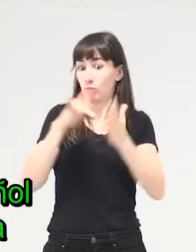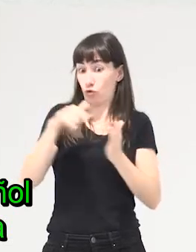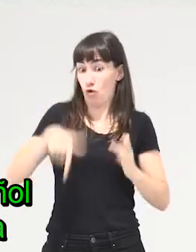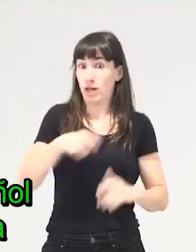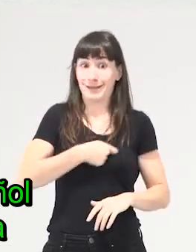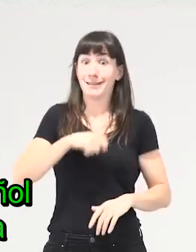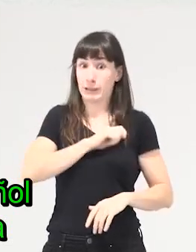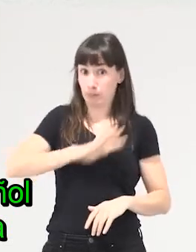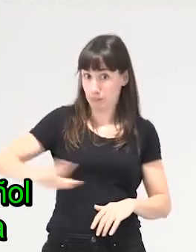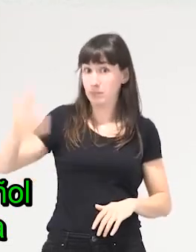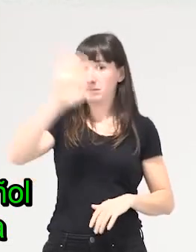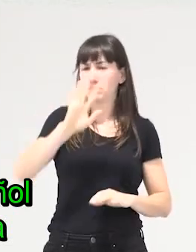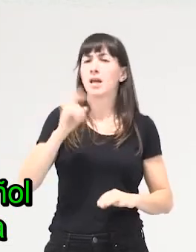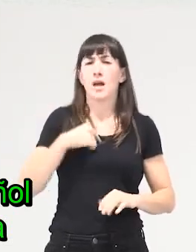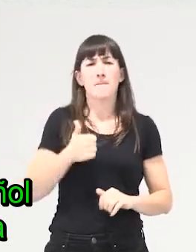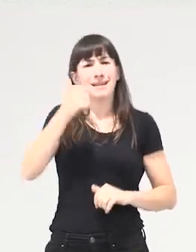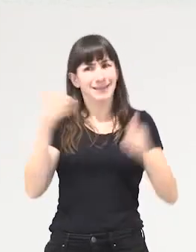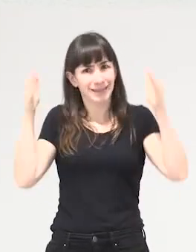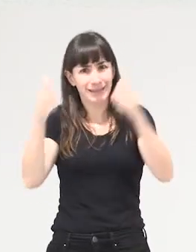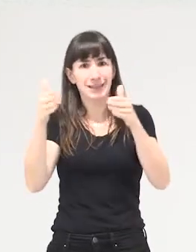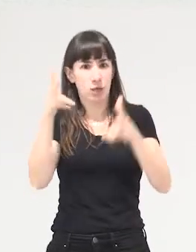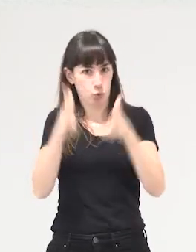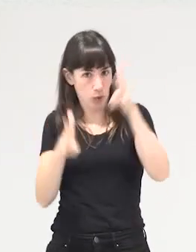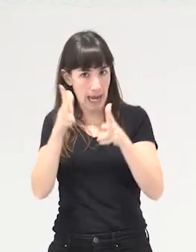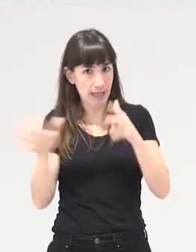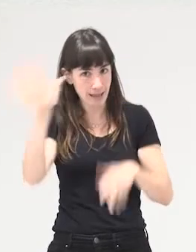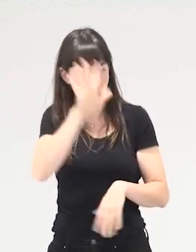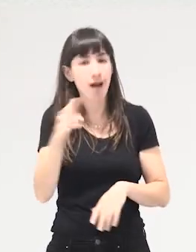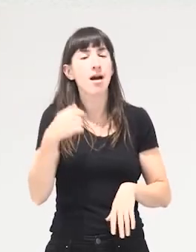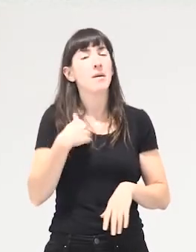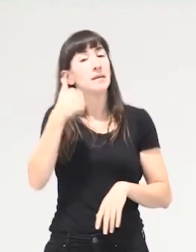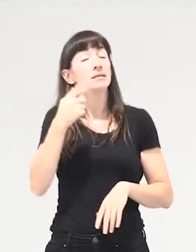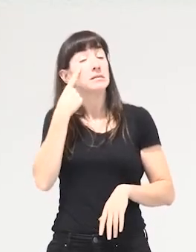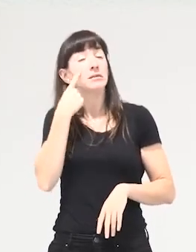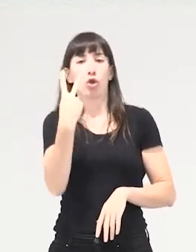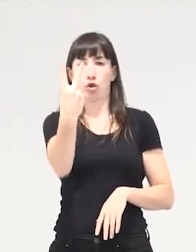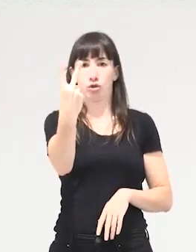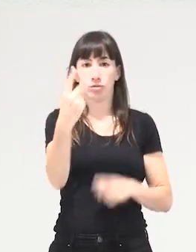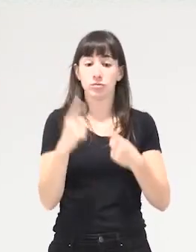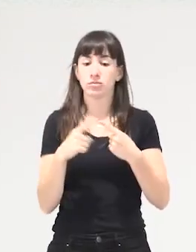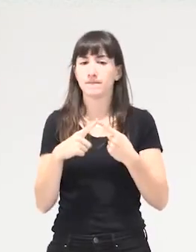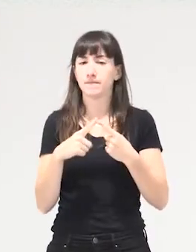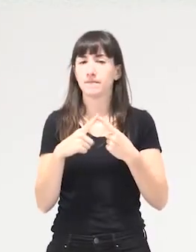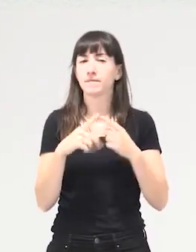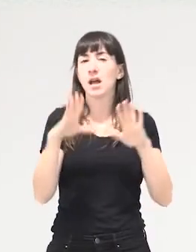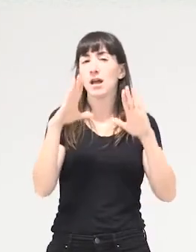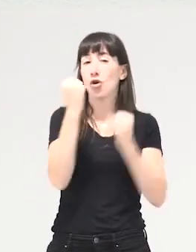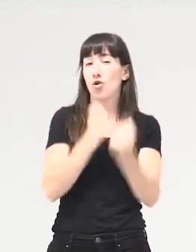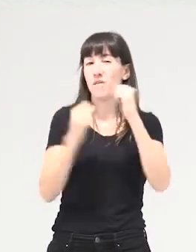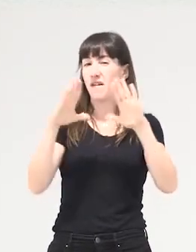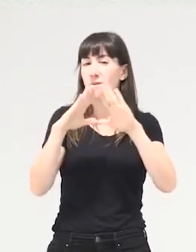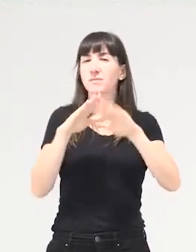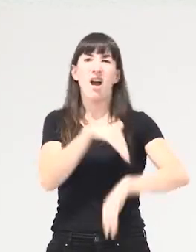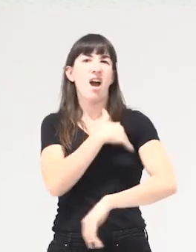español, e insisto, yo creo también en Euskal Herria, yo diría al menos dos. En primer lugar, que es una economía feminista muy poco académica.